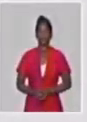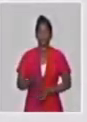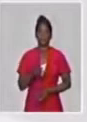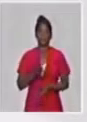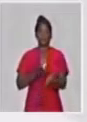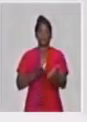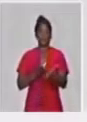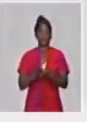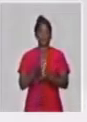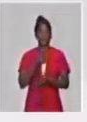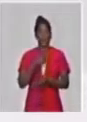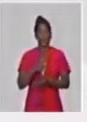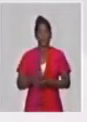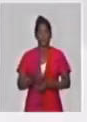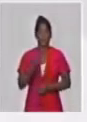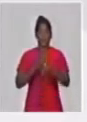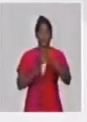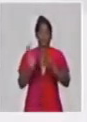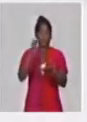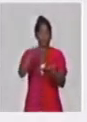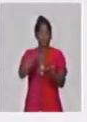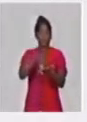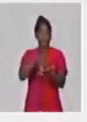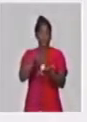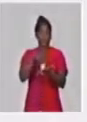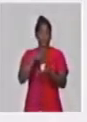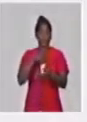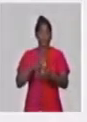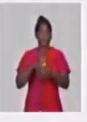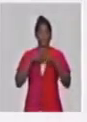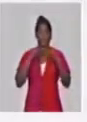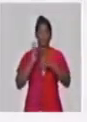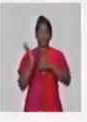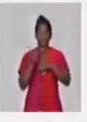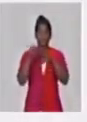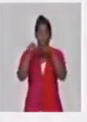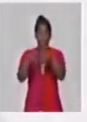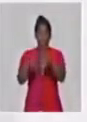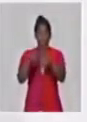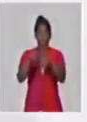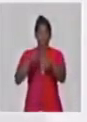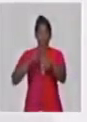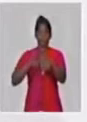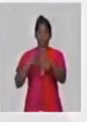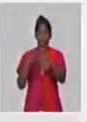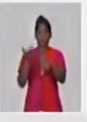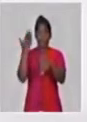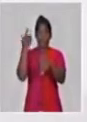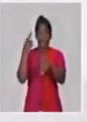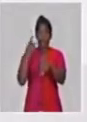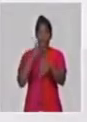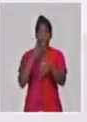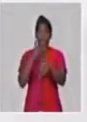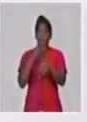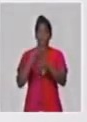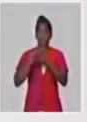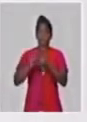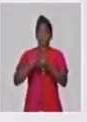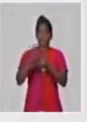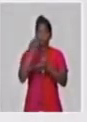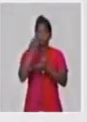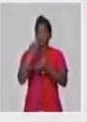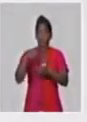entrega a domicilio, donde en aquellos restaurantes y cafeterías con comida, que la instalación existente, la capacidad instalada de poder de cocción,